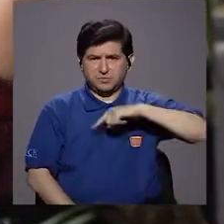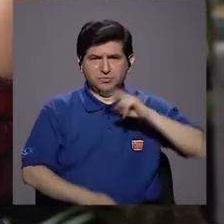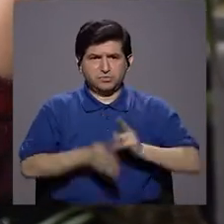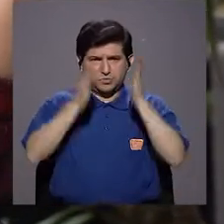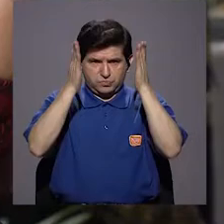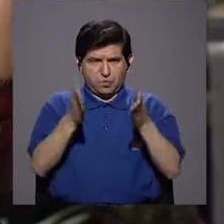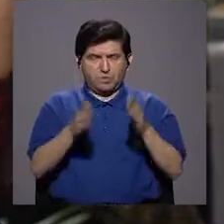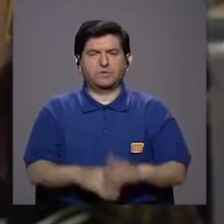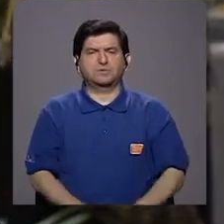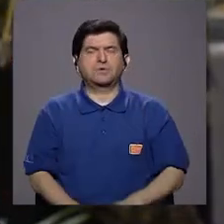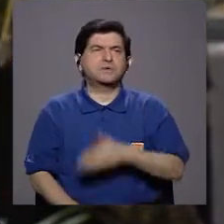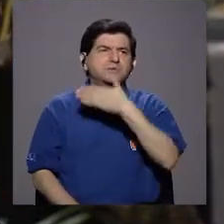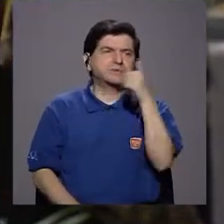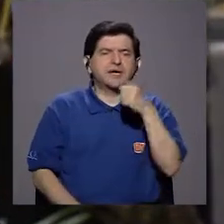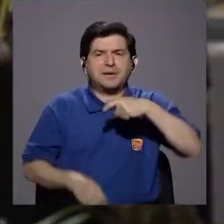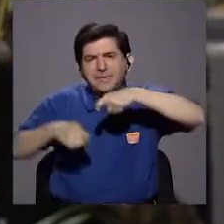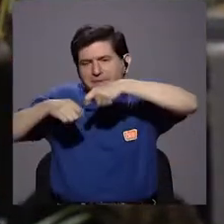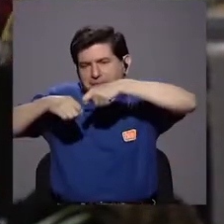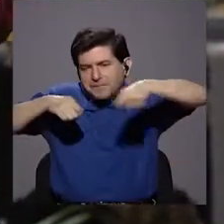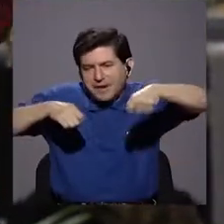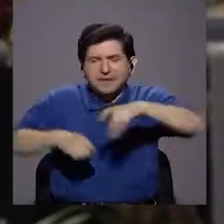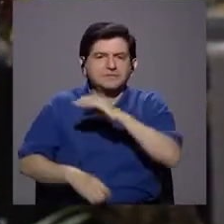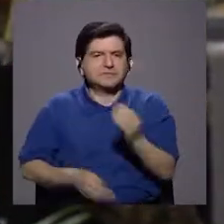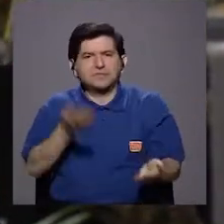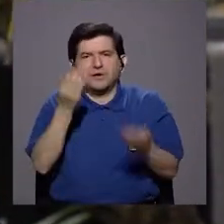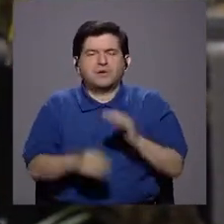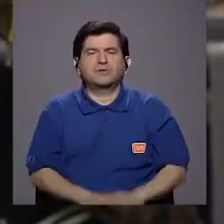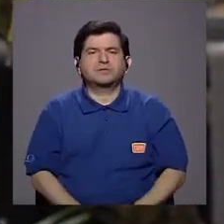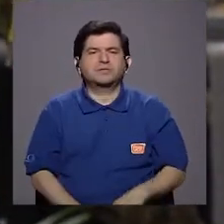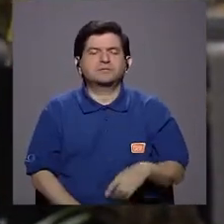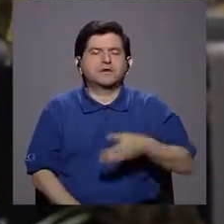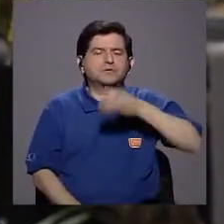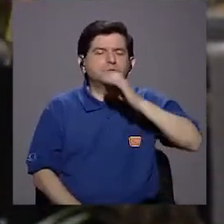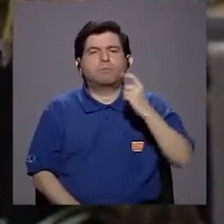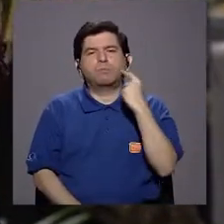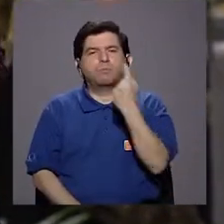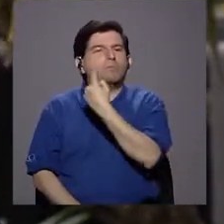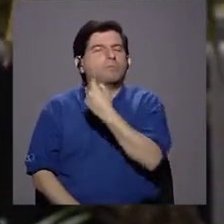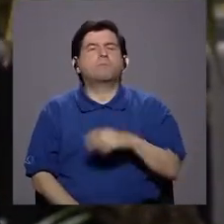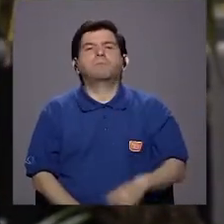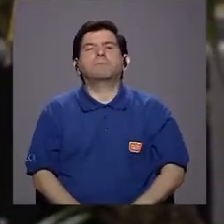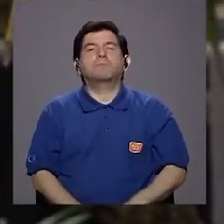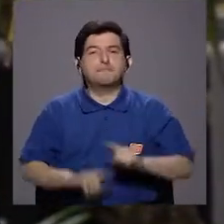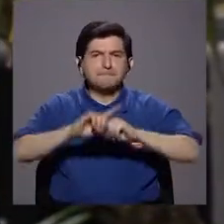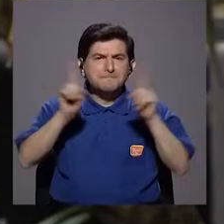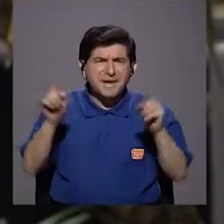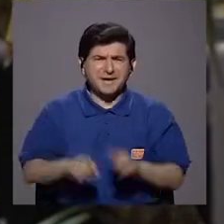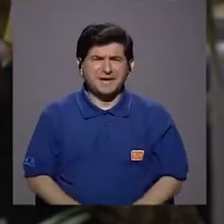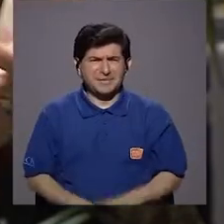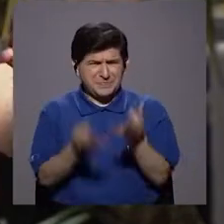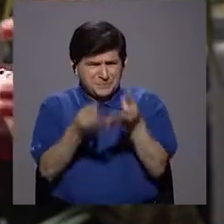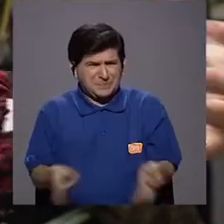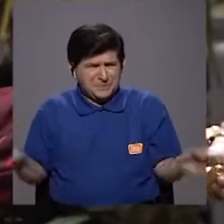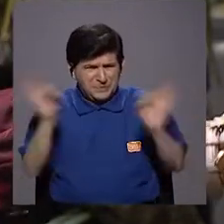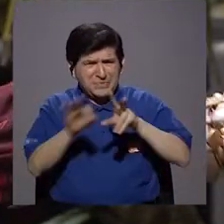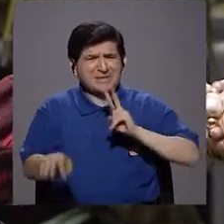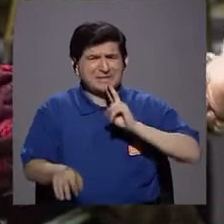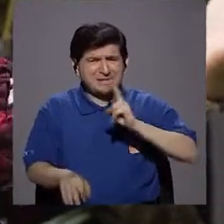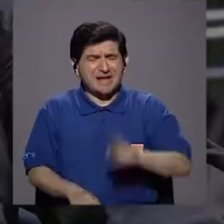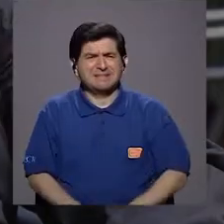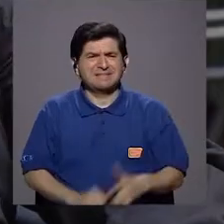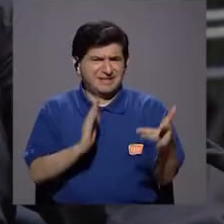usuarios en que la mejor pasta dental y en que el enjuague bucal, pero realmente esto es tan